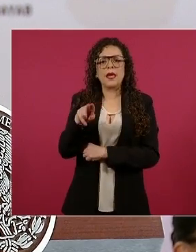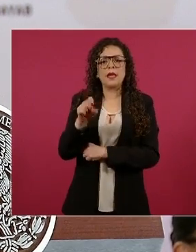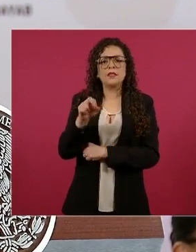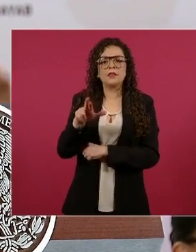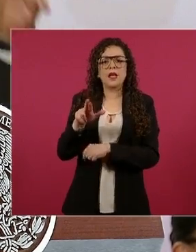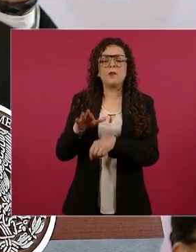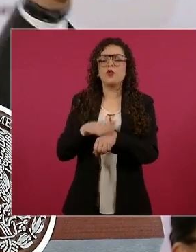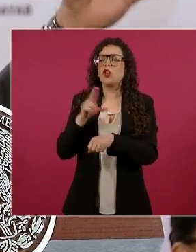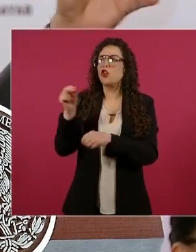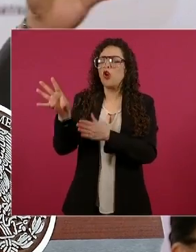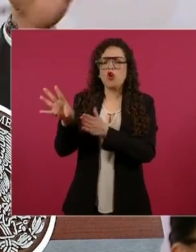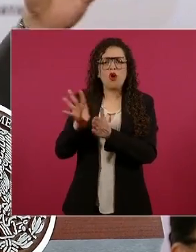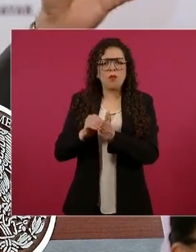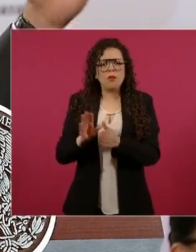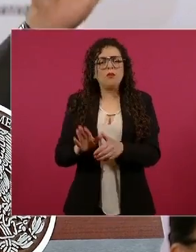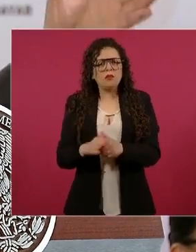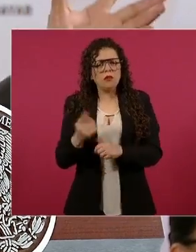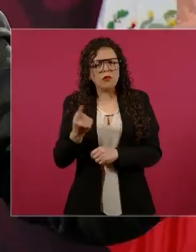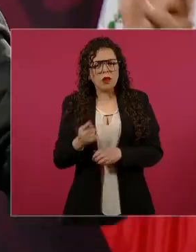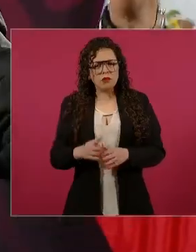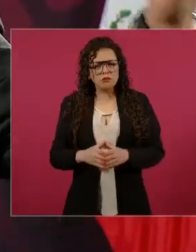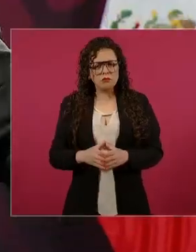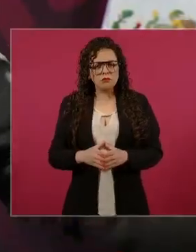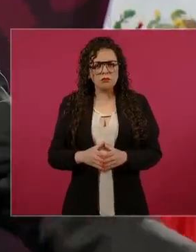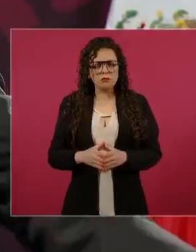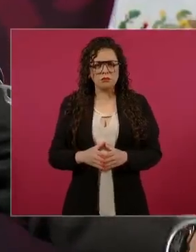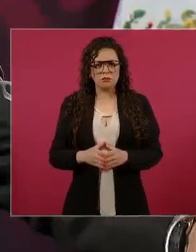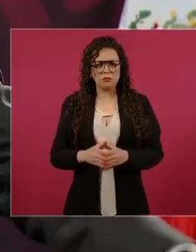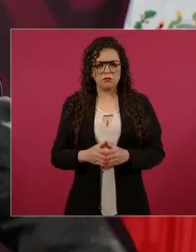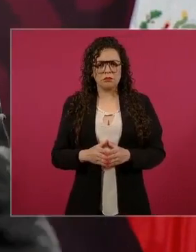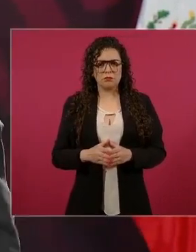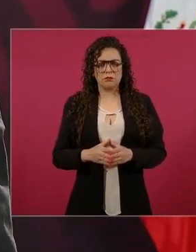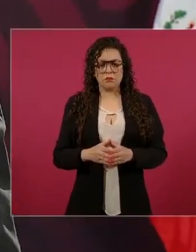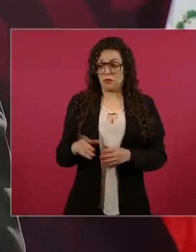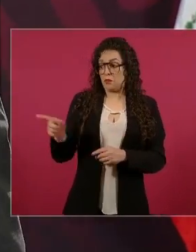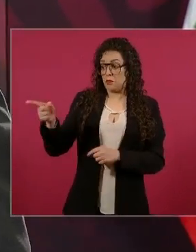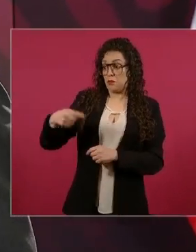Si ya vivíamos, según ellos,